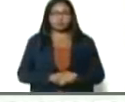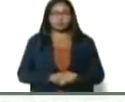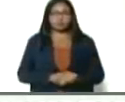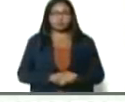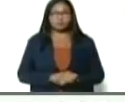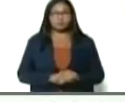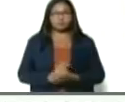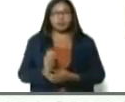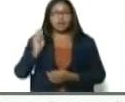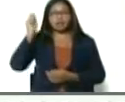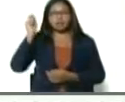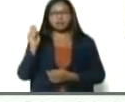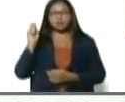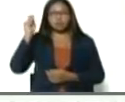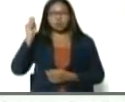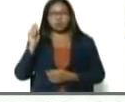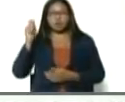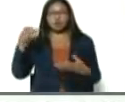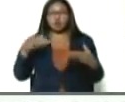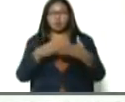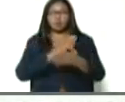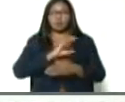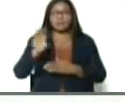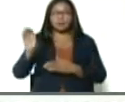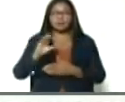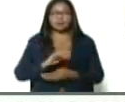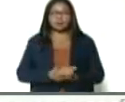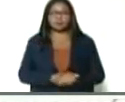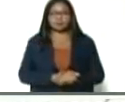diputado del bloque de la patria,